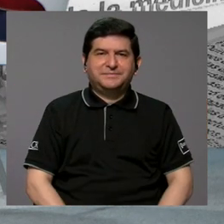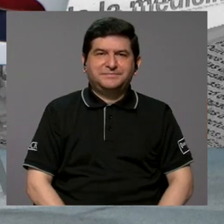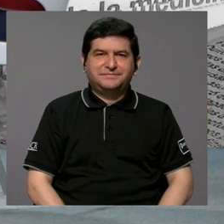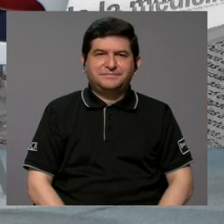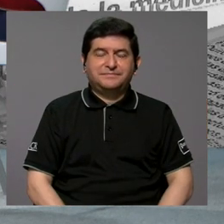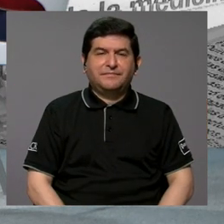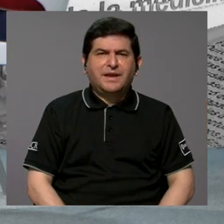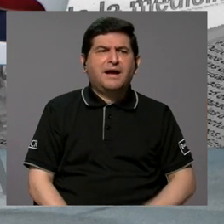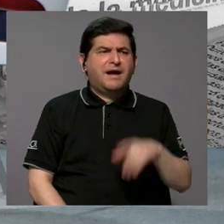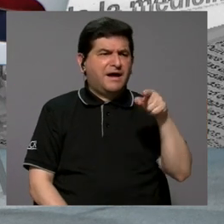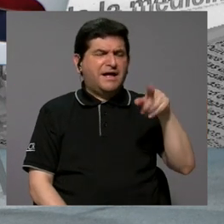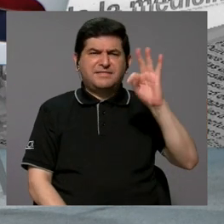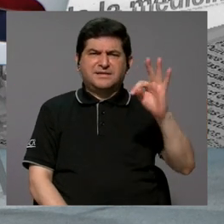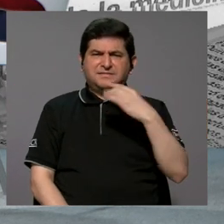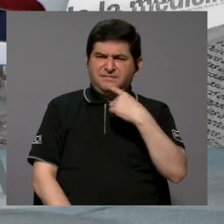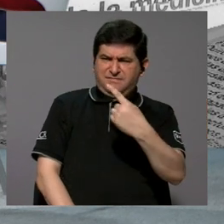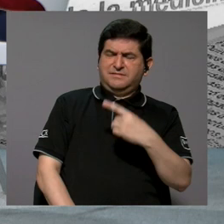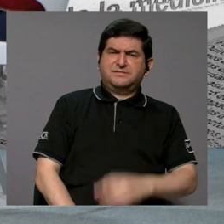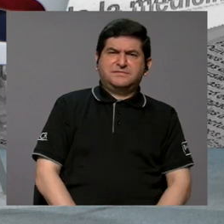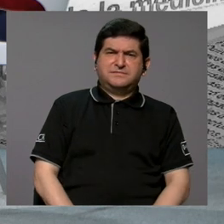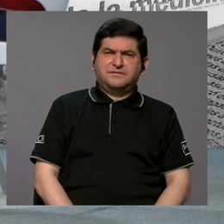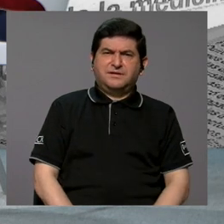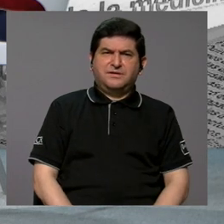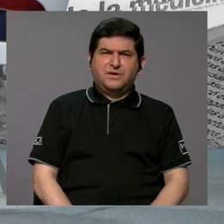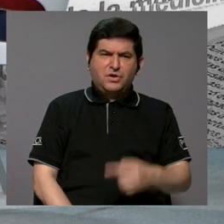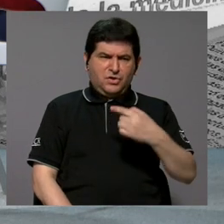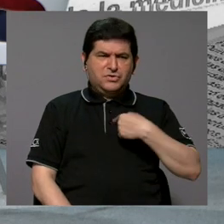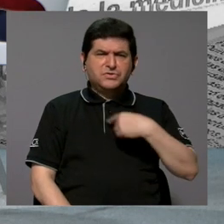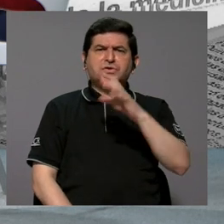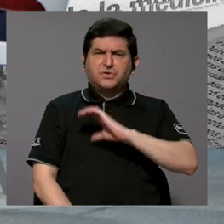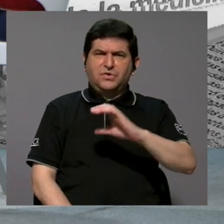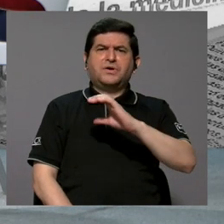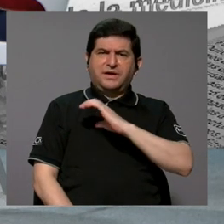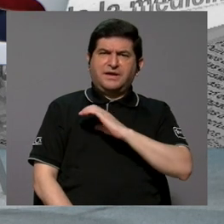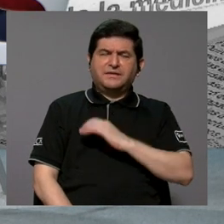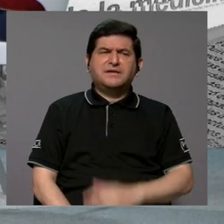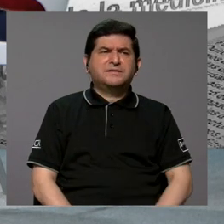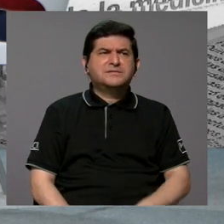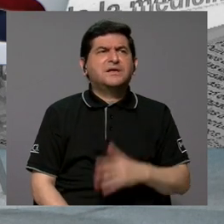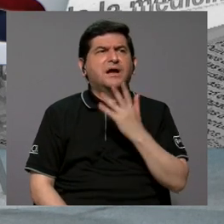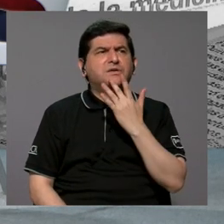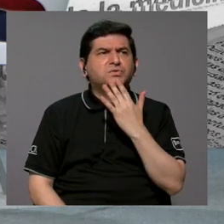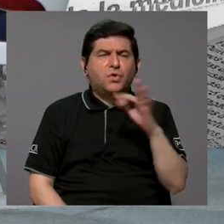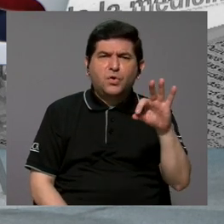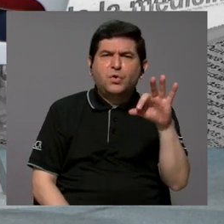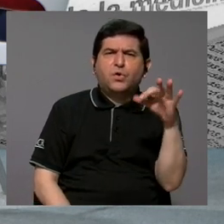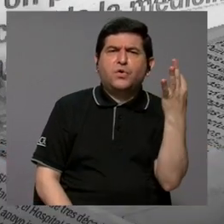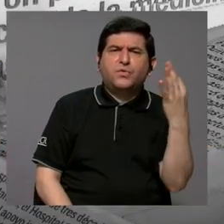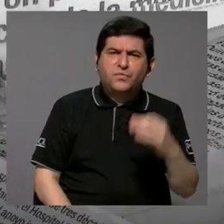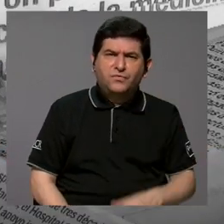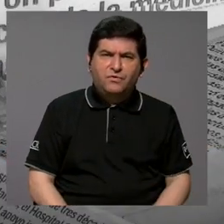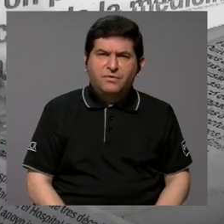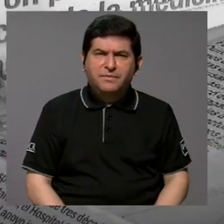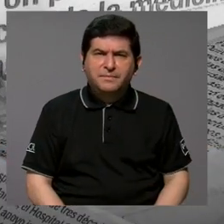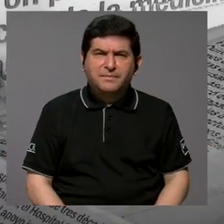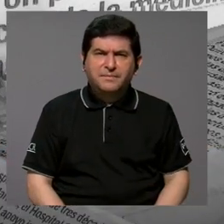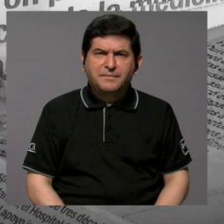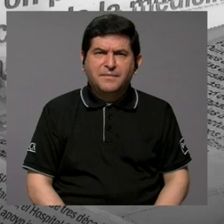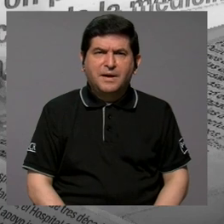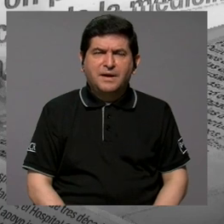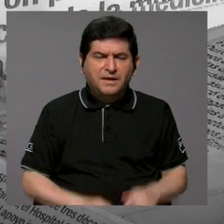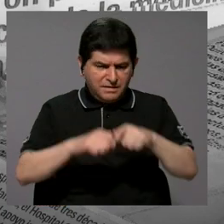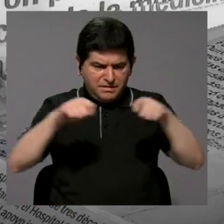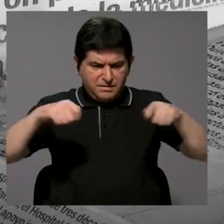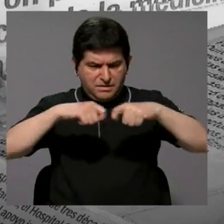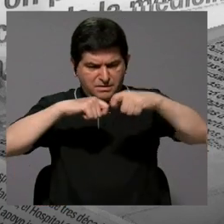Luego, Tarzán viene y dice, mira, tengo ciertas cualidades de una manzana, el color, la forma, el